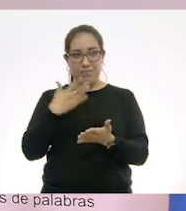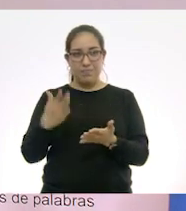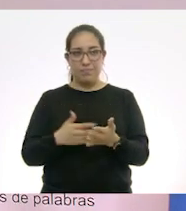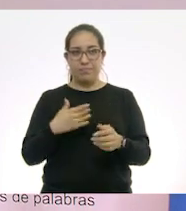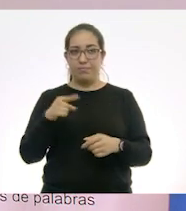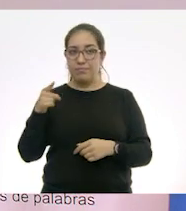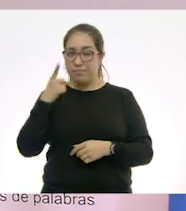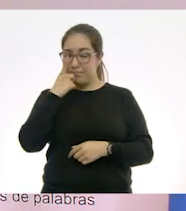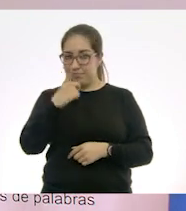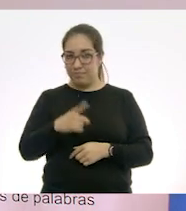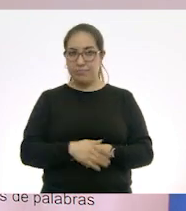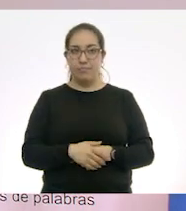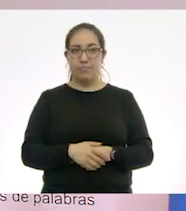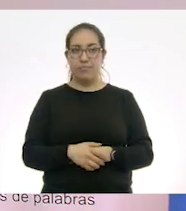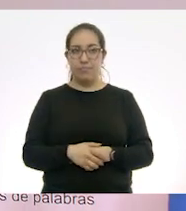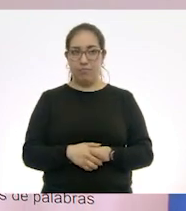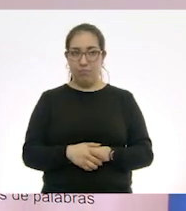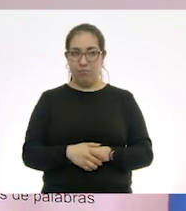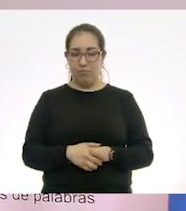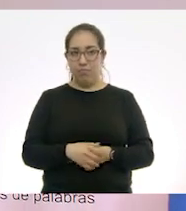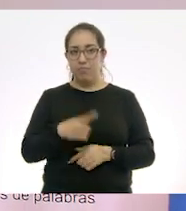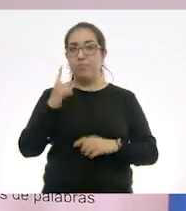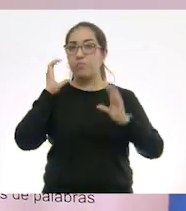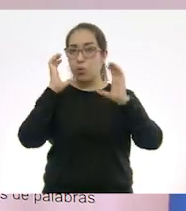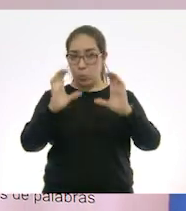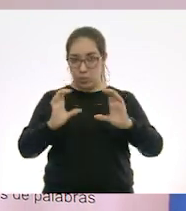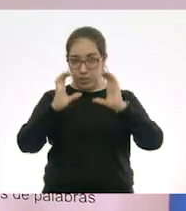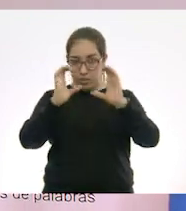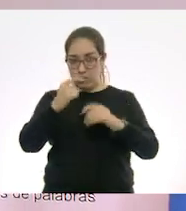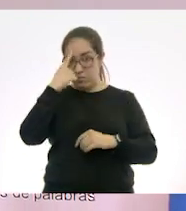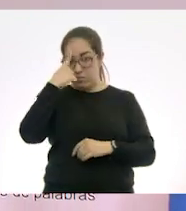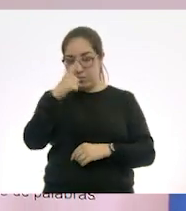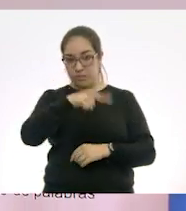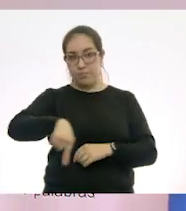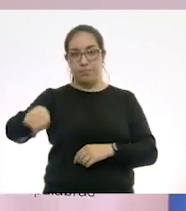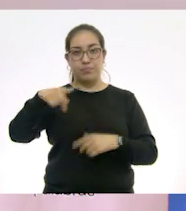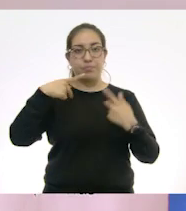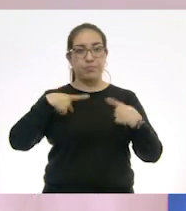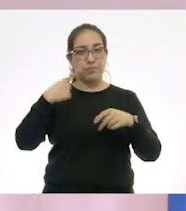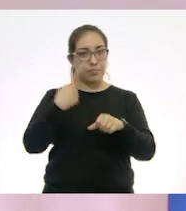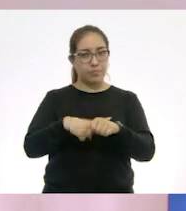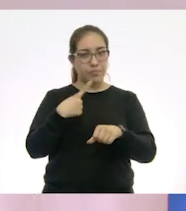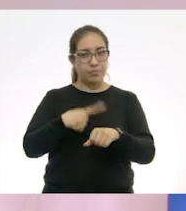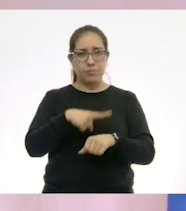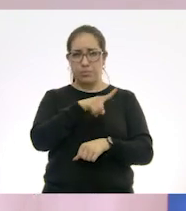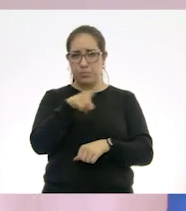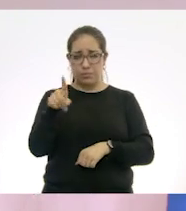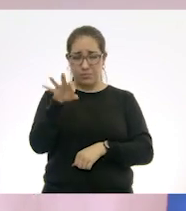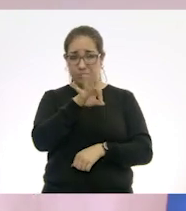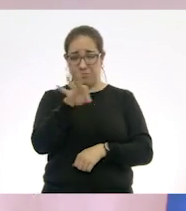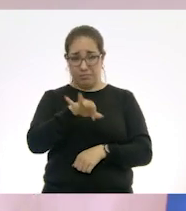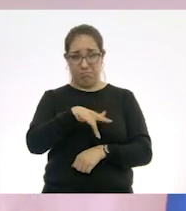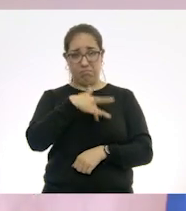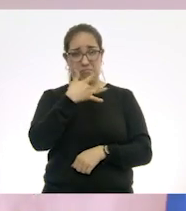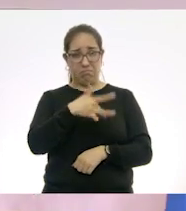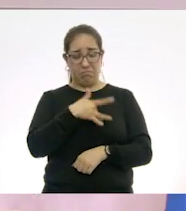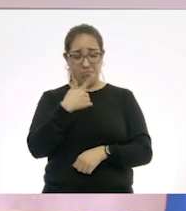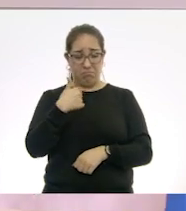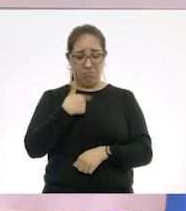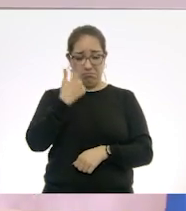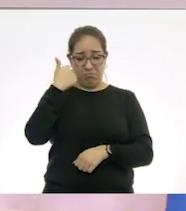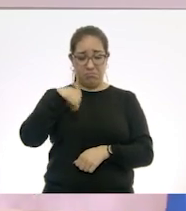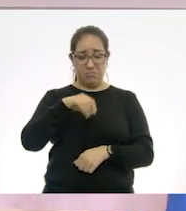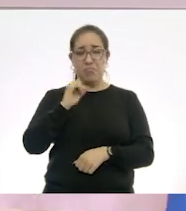Dice, cuidados para el enfermo. Si tienes síntomas compatibles con coronavirus y no